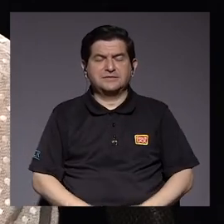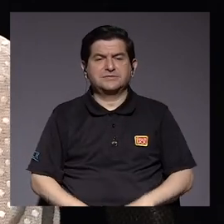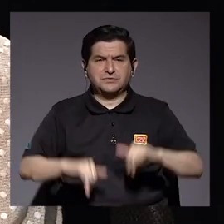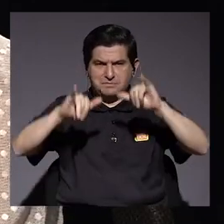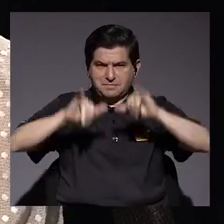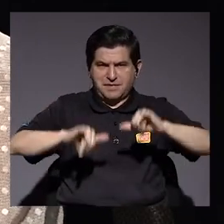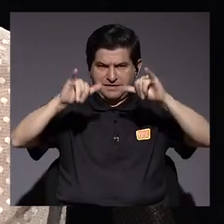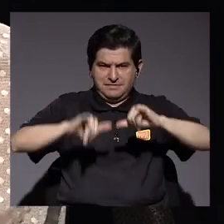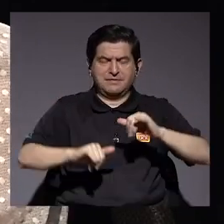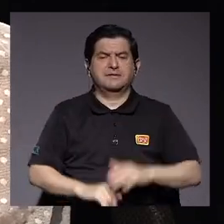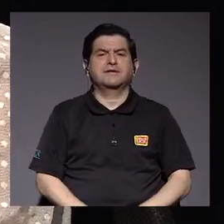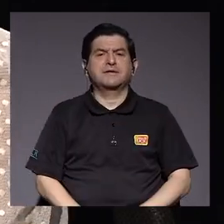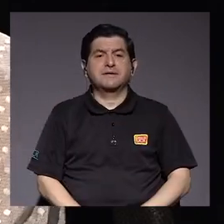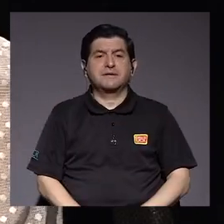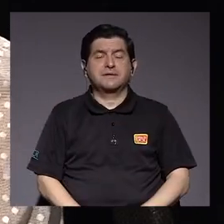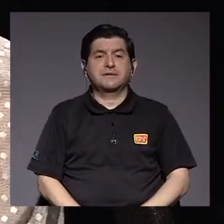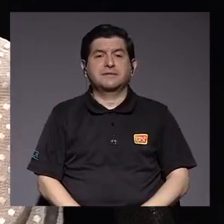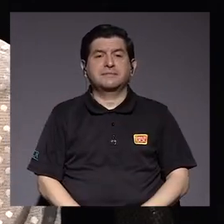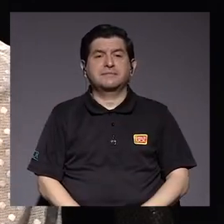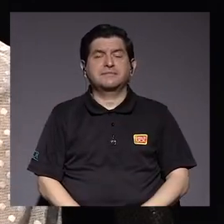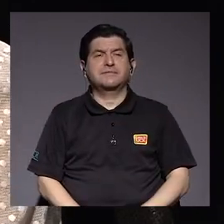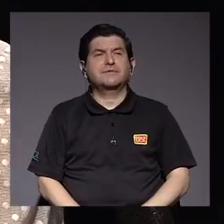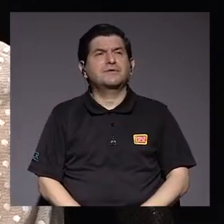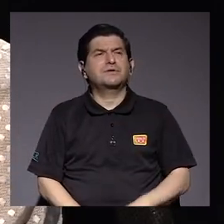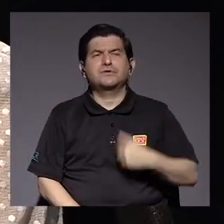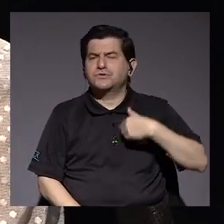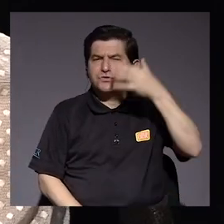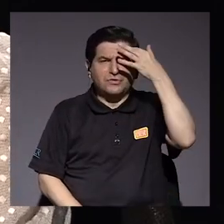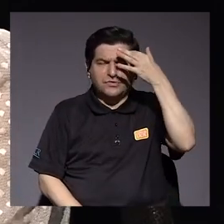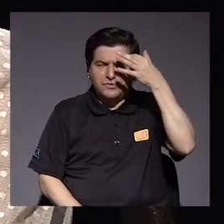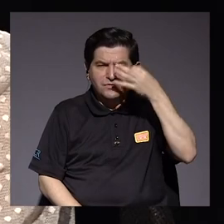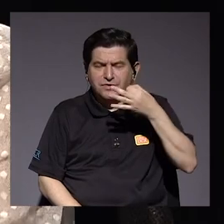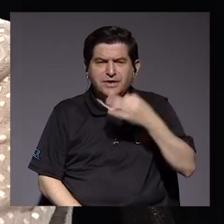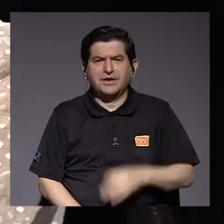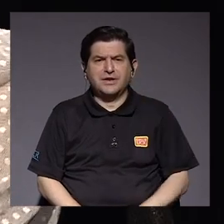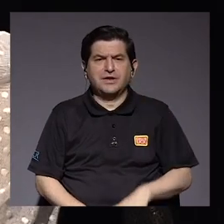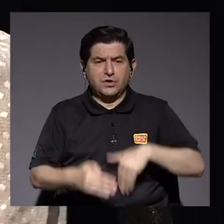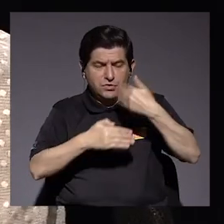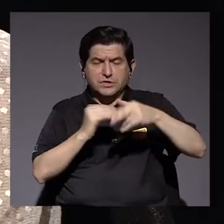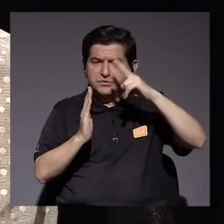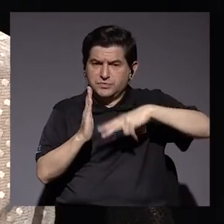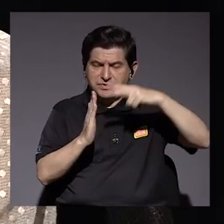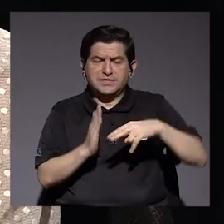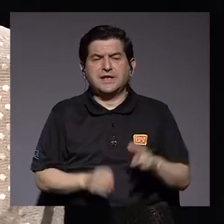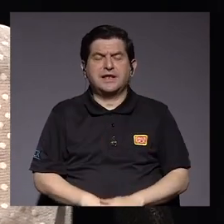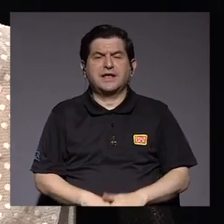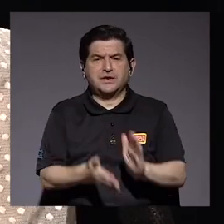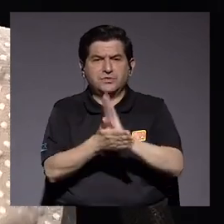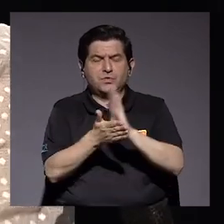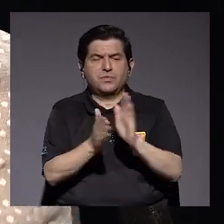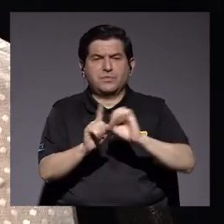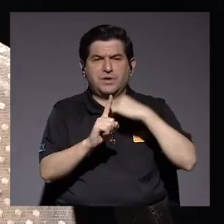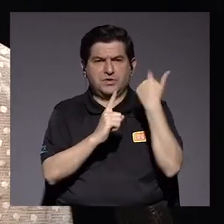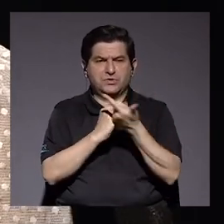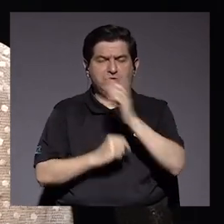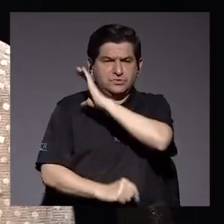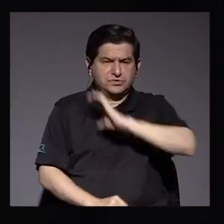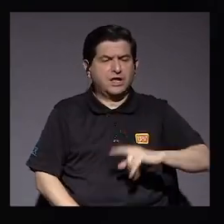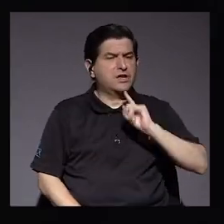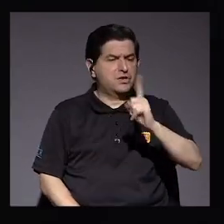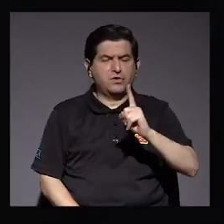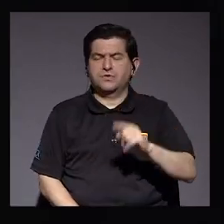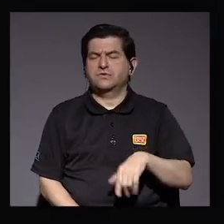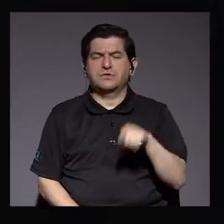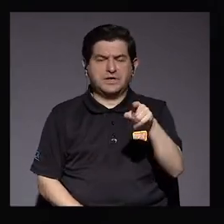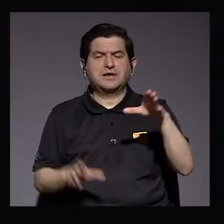la carta social cristiana para el que se pone a leer. Yo no conozco a alguien que después de haber leído la carta social cristiana no se diga social cristiano.